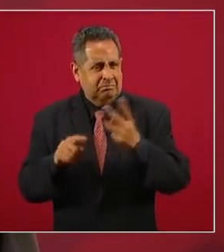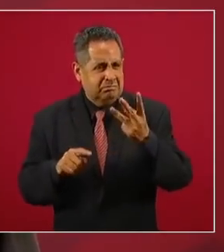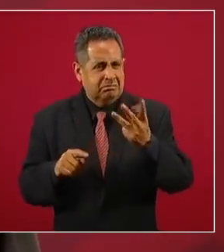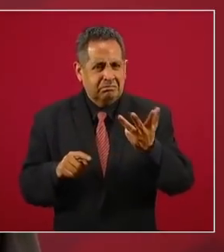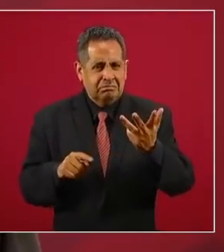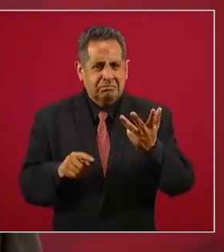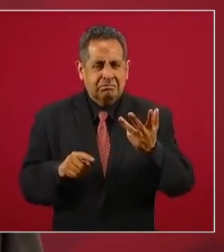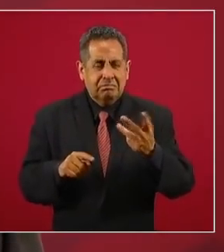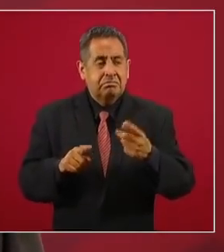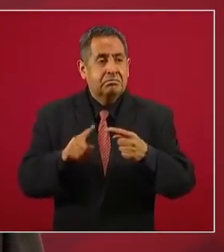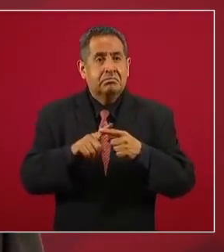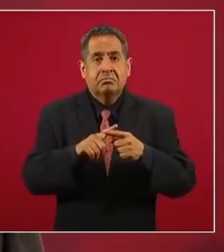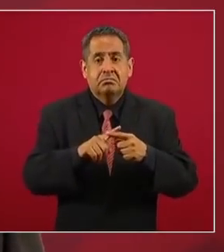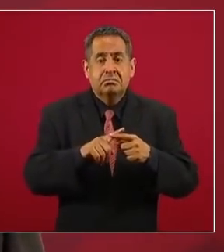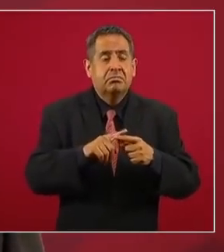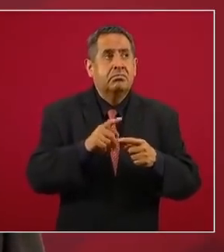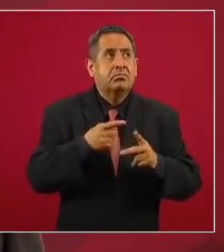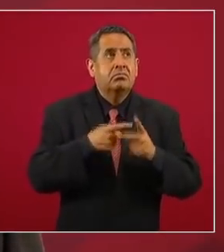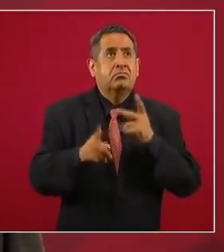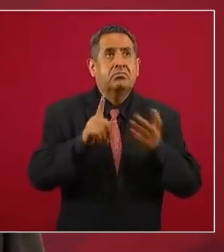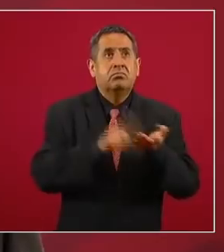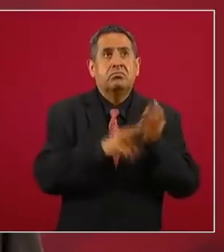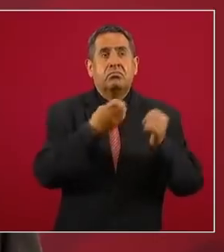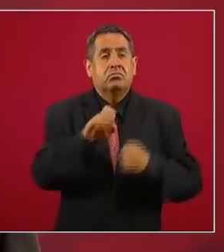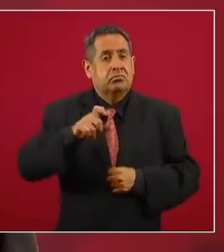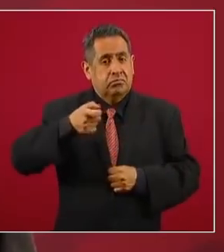El presidente